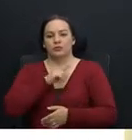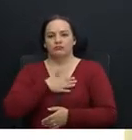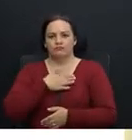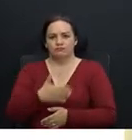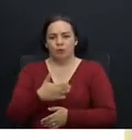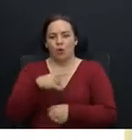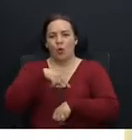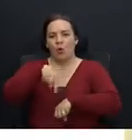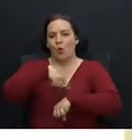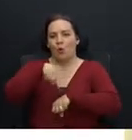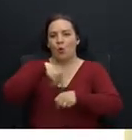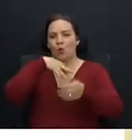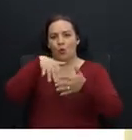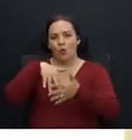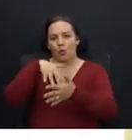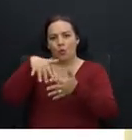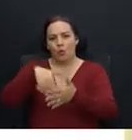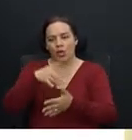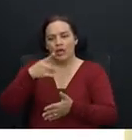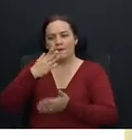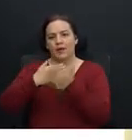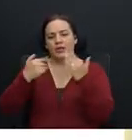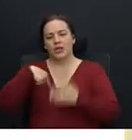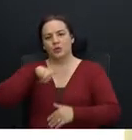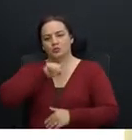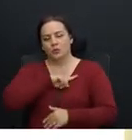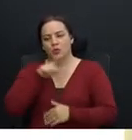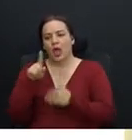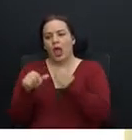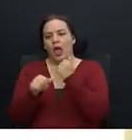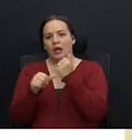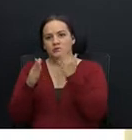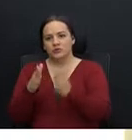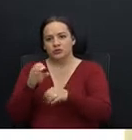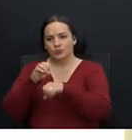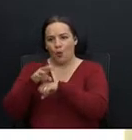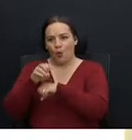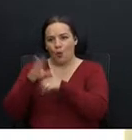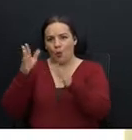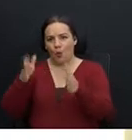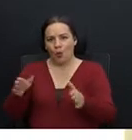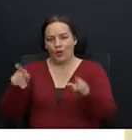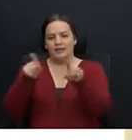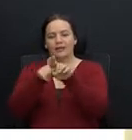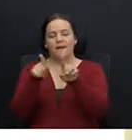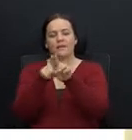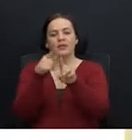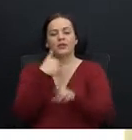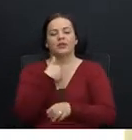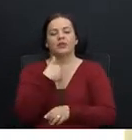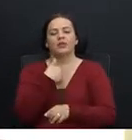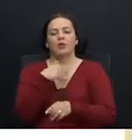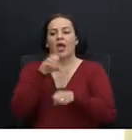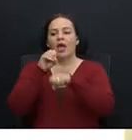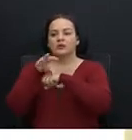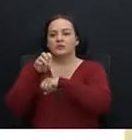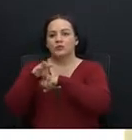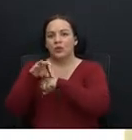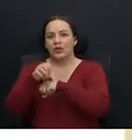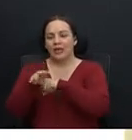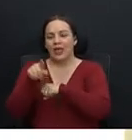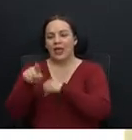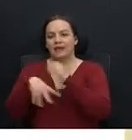estudio por parte nuestra y de nuestros asesores. Además, hemos contado con la asesoría externa